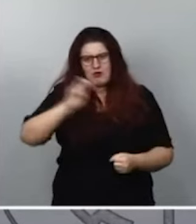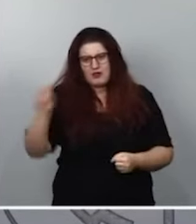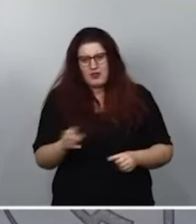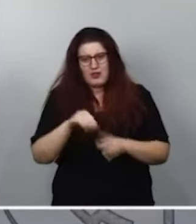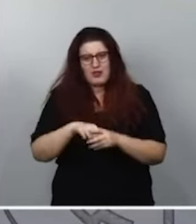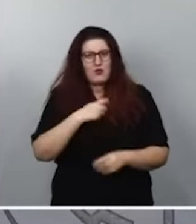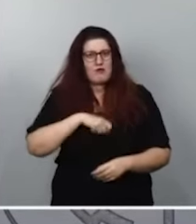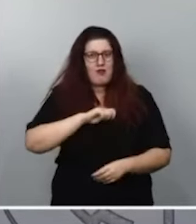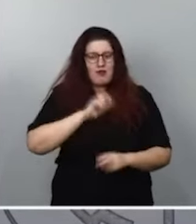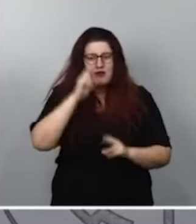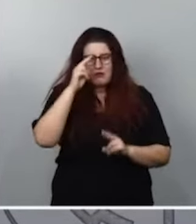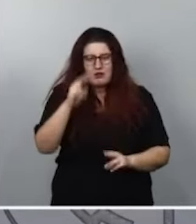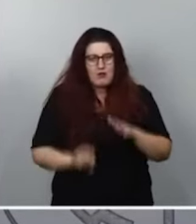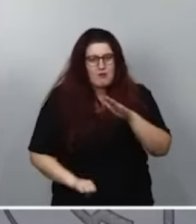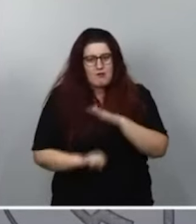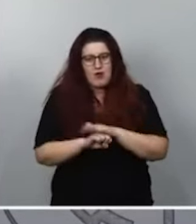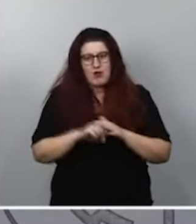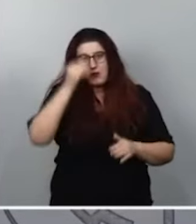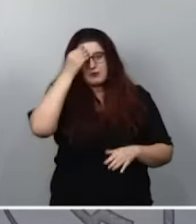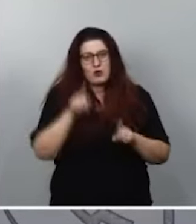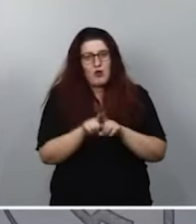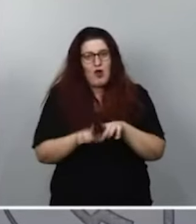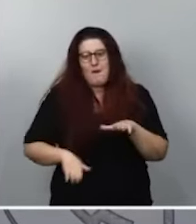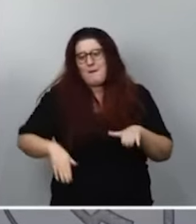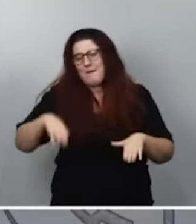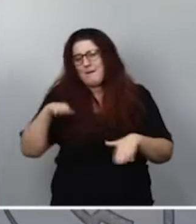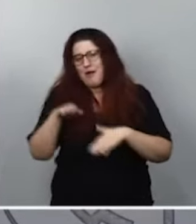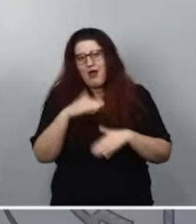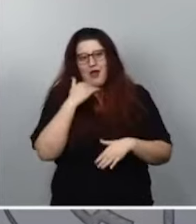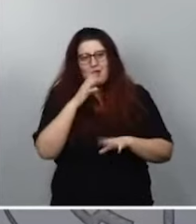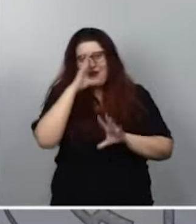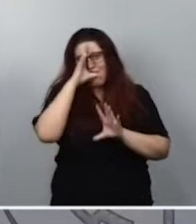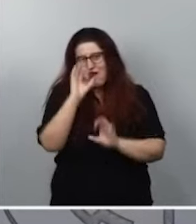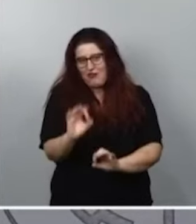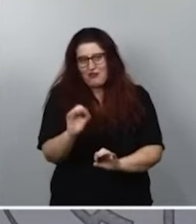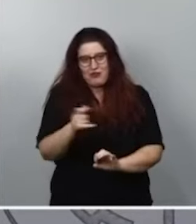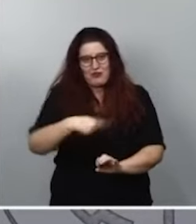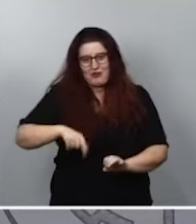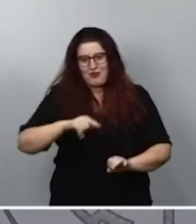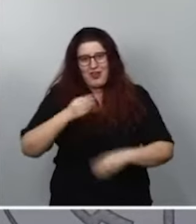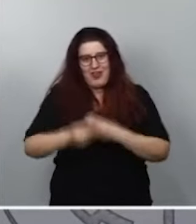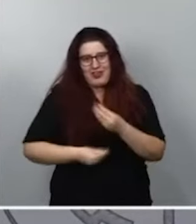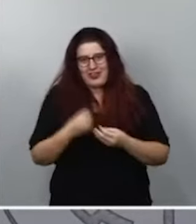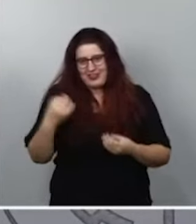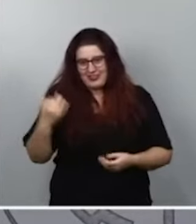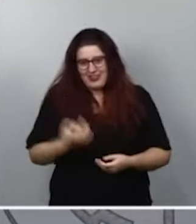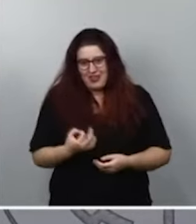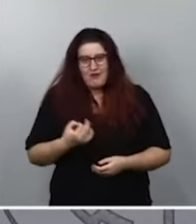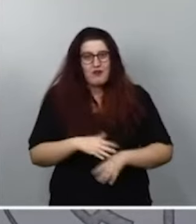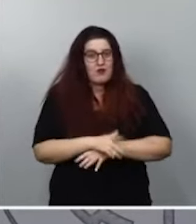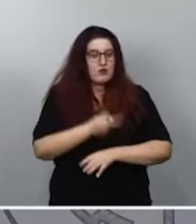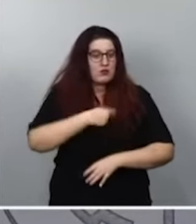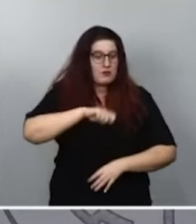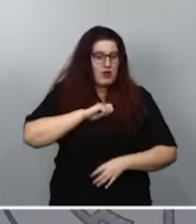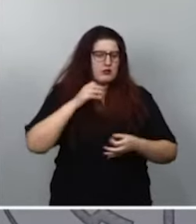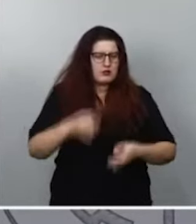nuestro país. Creo que es un paso, además, o creo que es, desde luego, algo lógico que tenemos que hacer. Lo hacemos siempre el Gobierno de España.